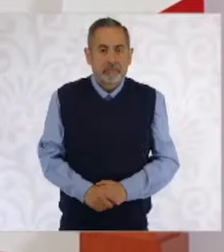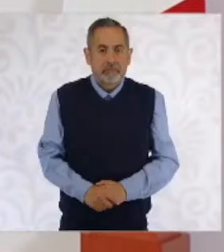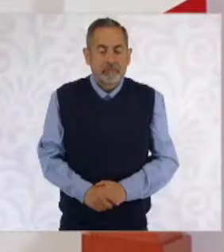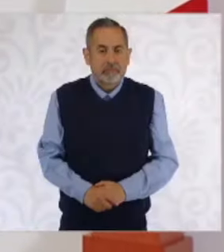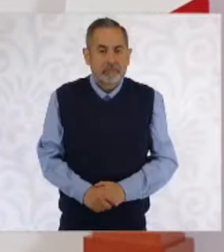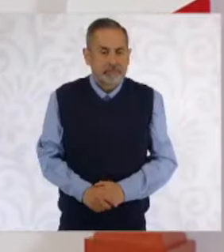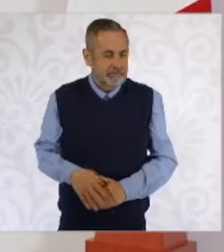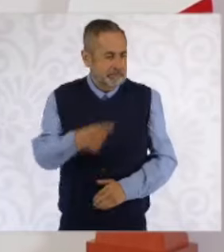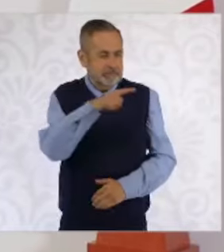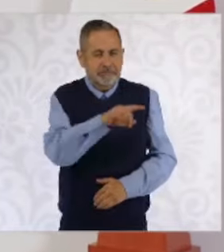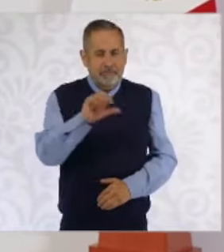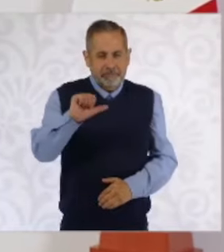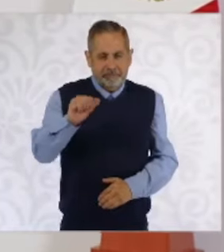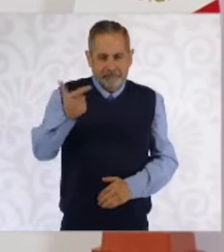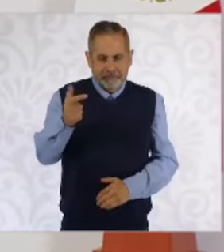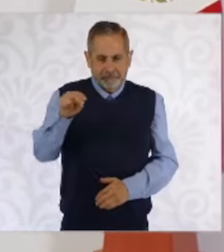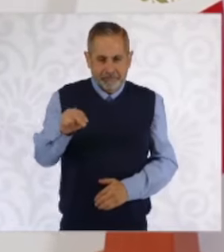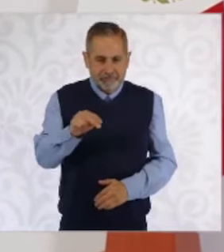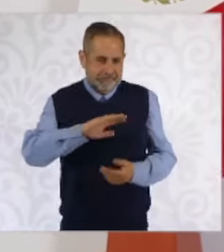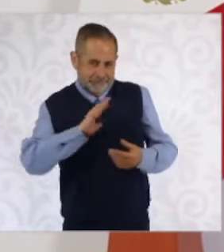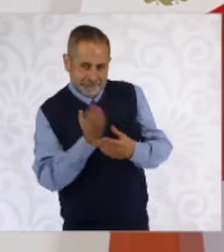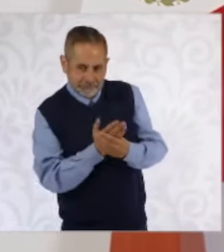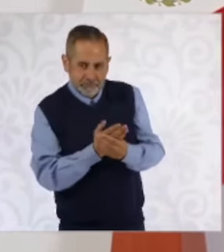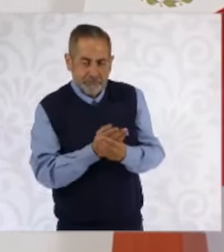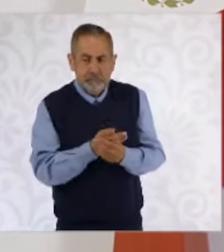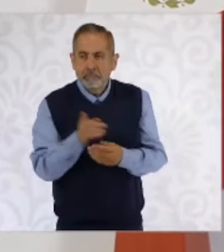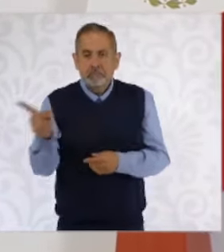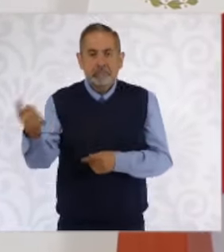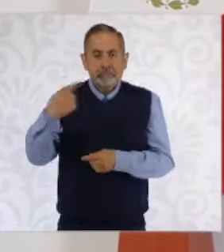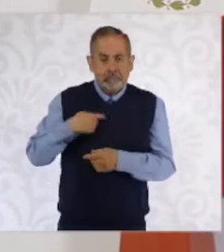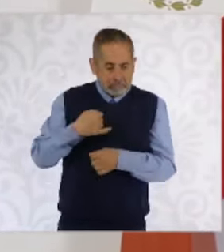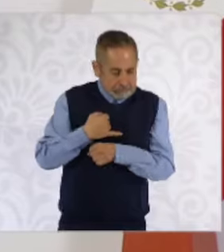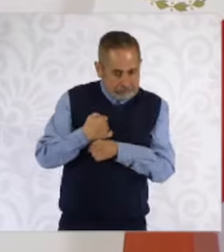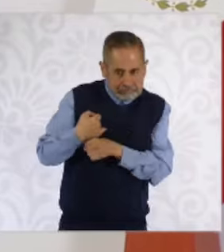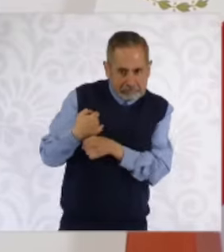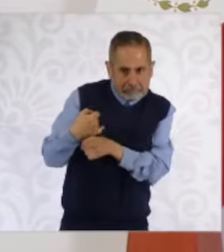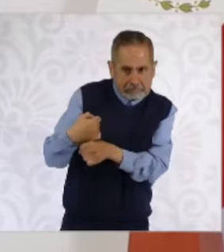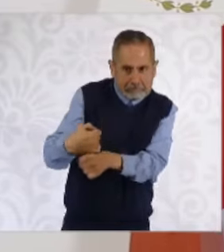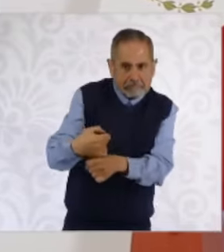porque lo he platicado aquí, lo platicé incluso el 2 de octubre.